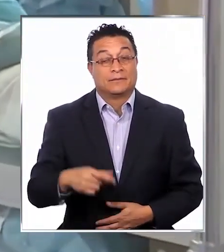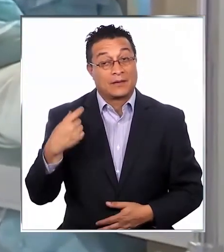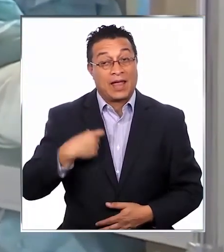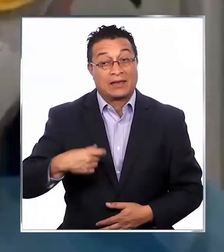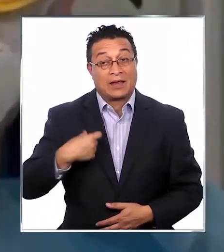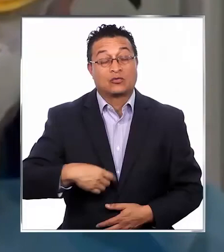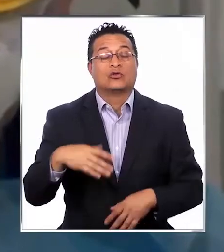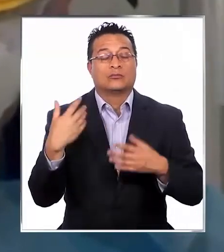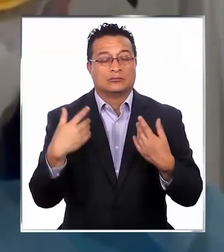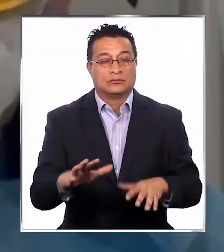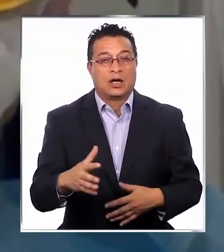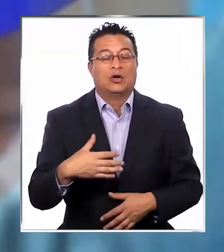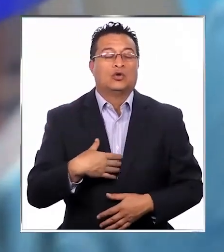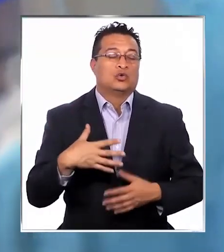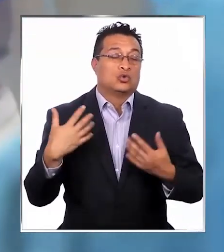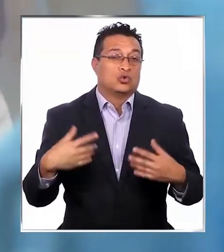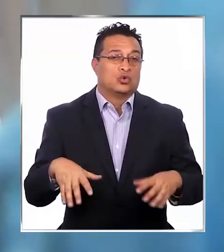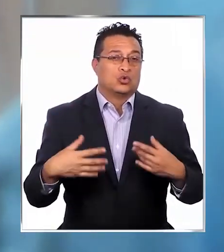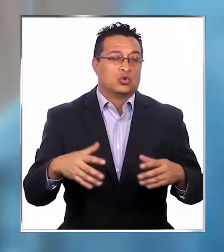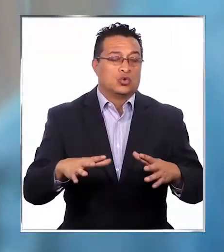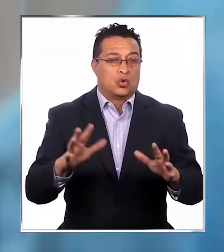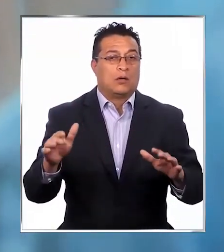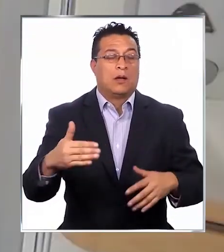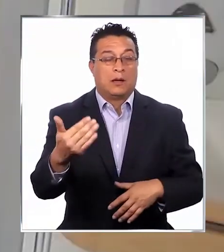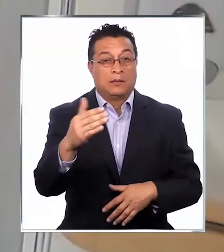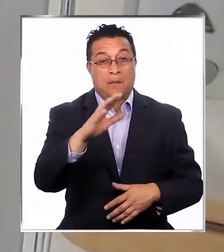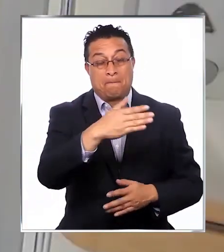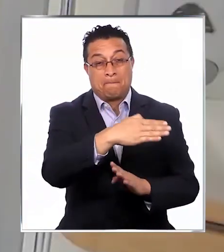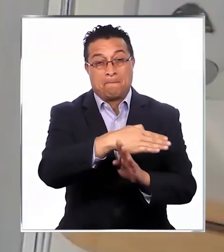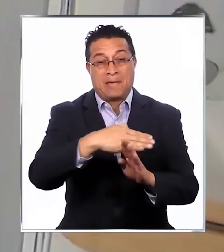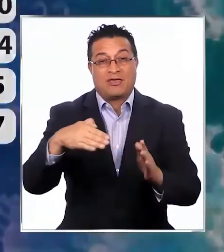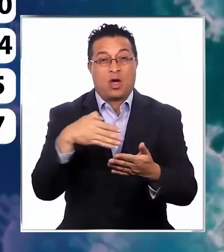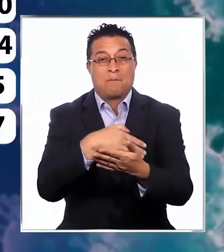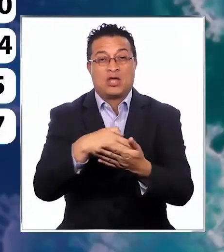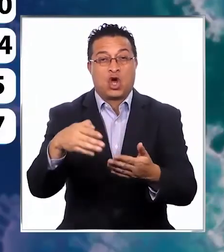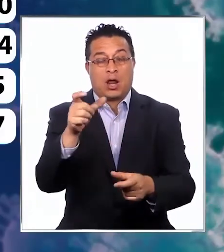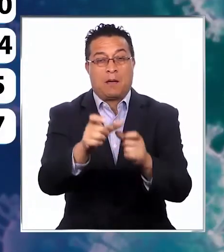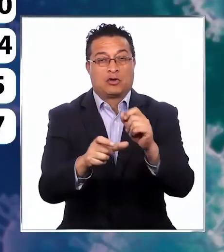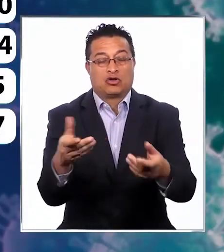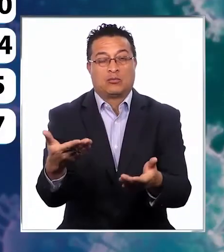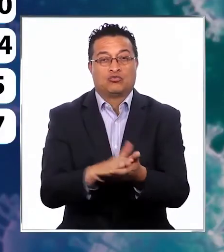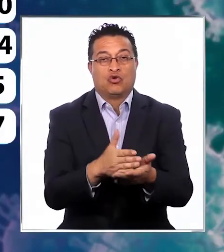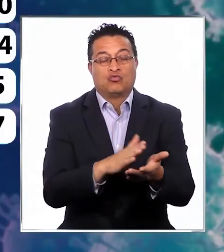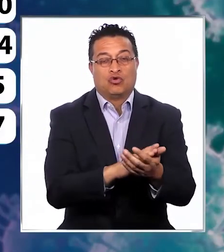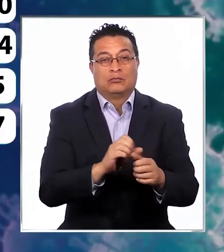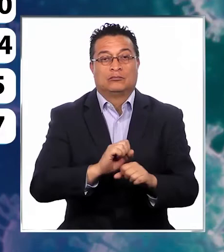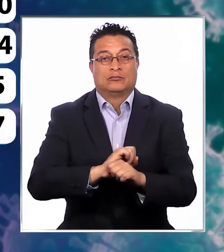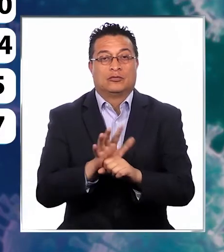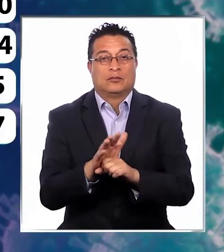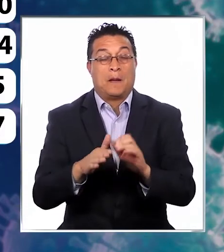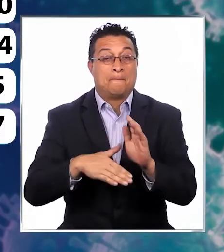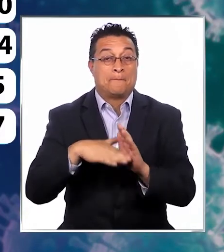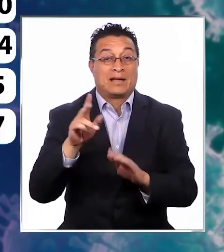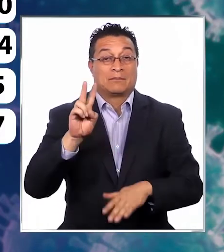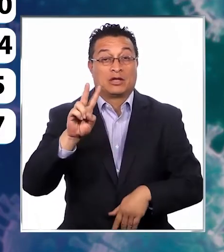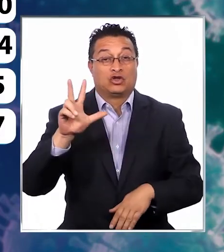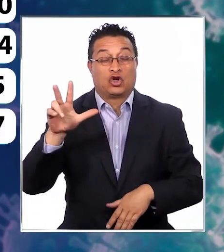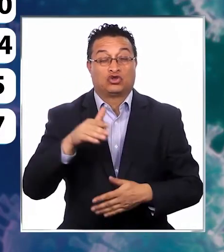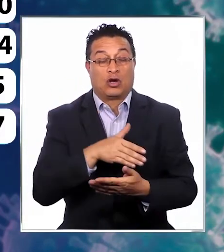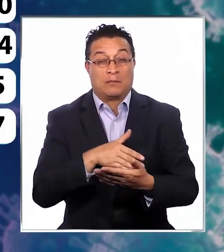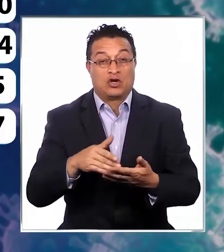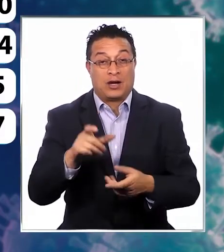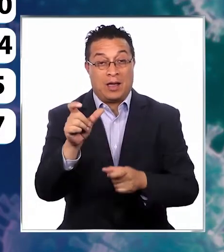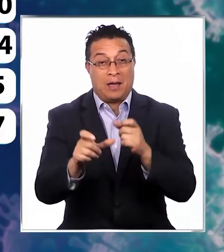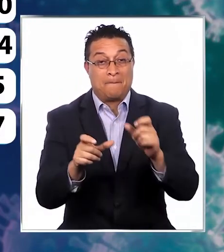Estados Unidos ha llegado a un desolador registro. Medio millón de personas han muerto por COVID-19 y más de 28